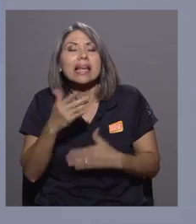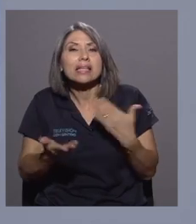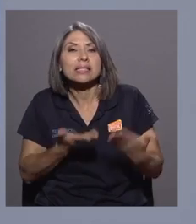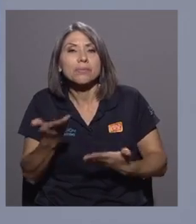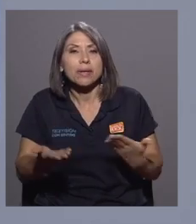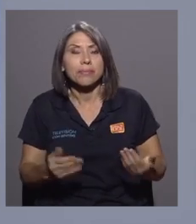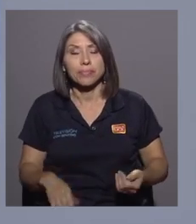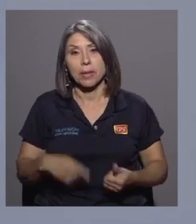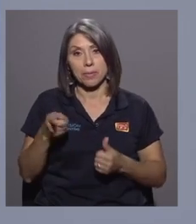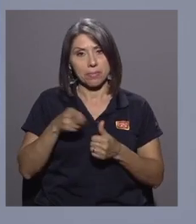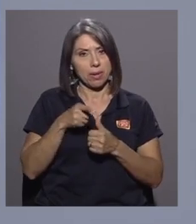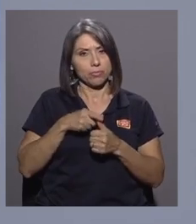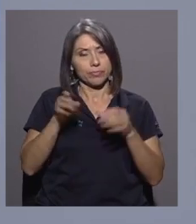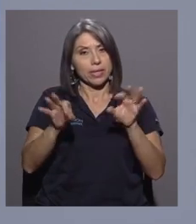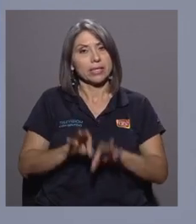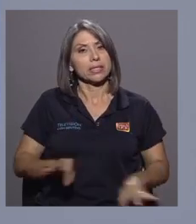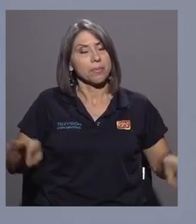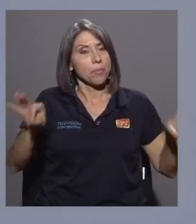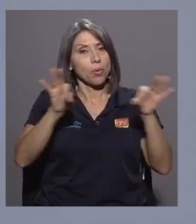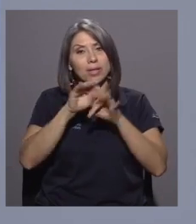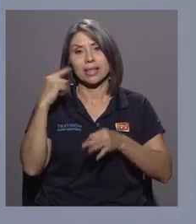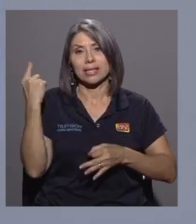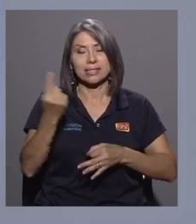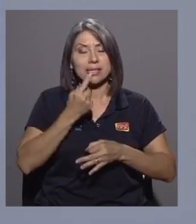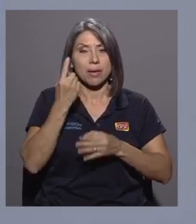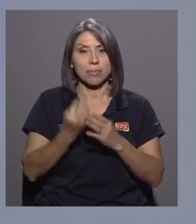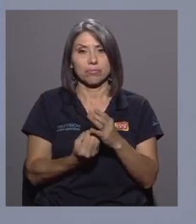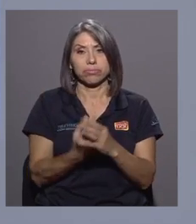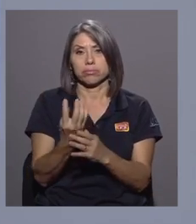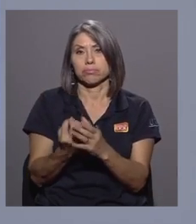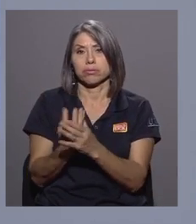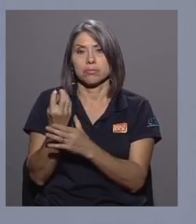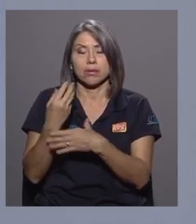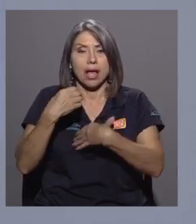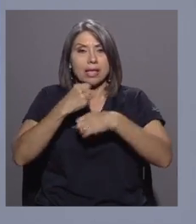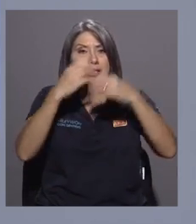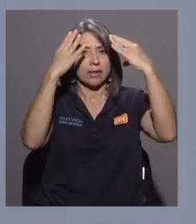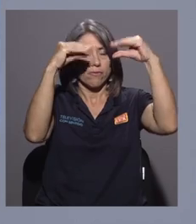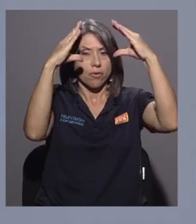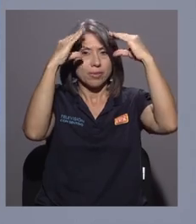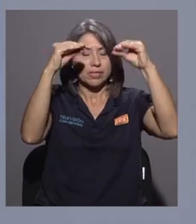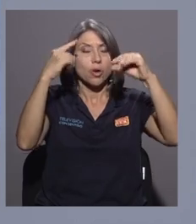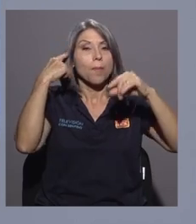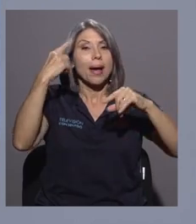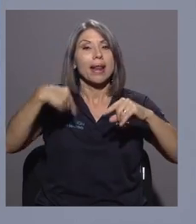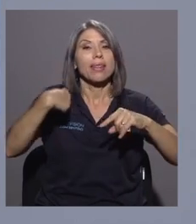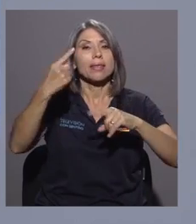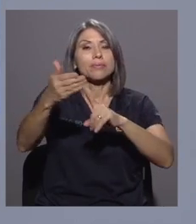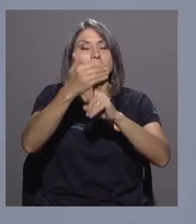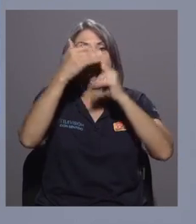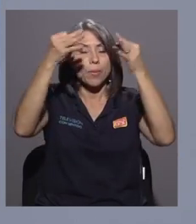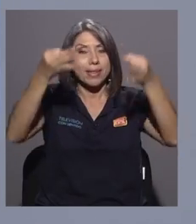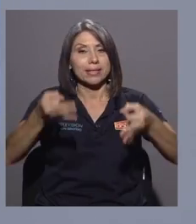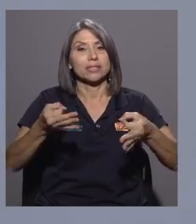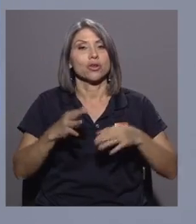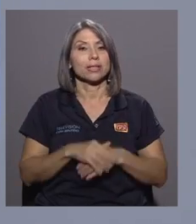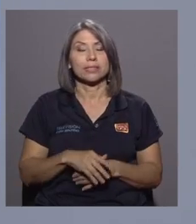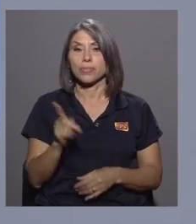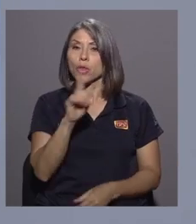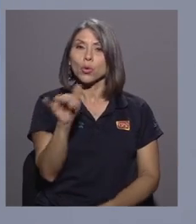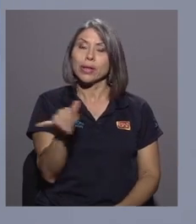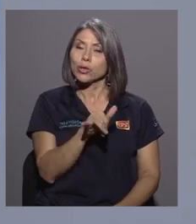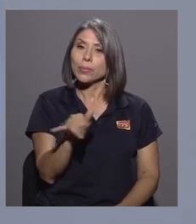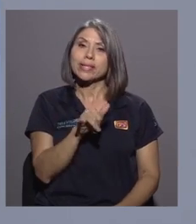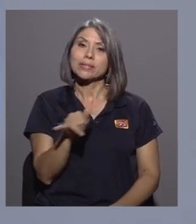generar información siempre es importante, ¿verdad? Y esto va a ayudar a la toma de decisiones. No es lo mismo que el sector